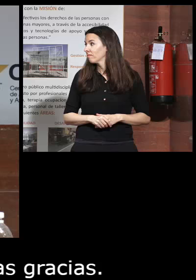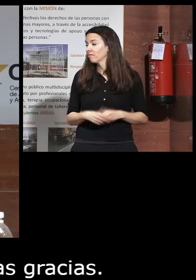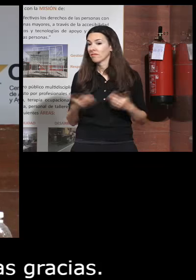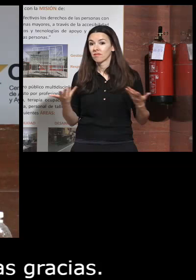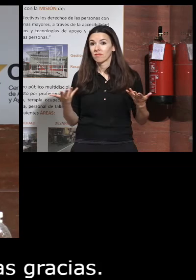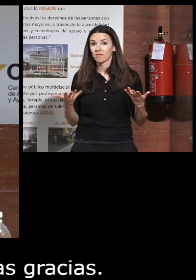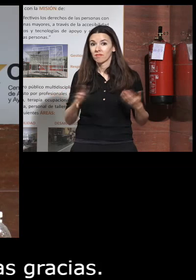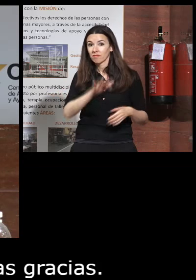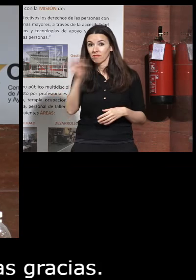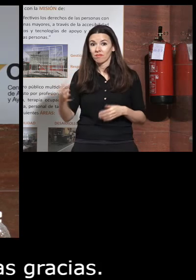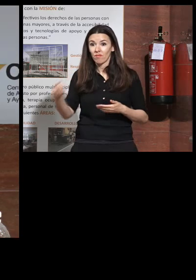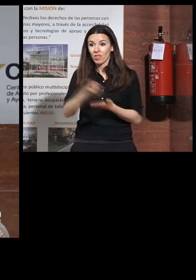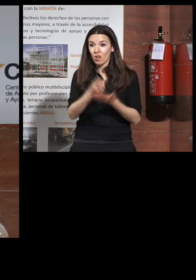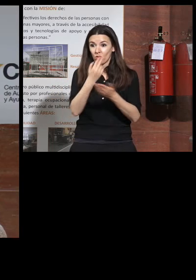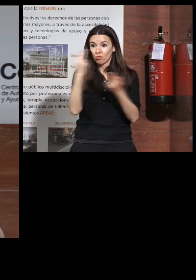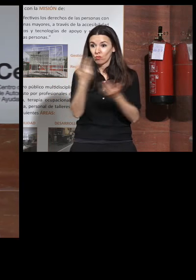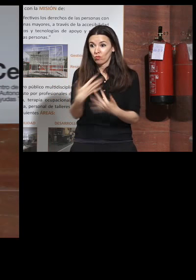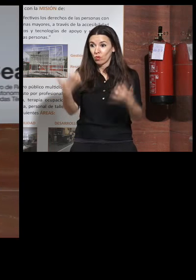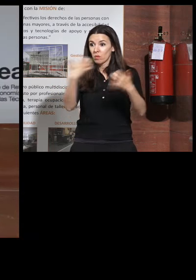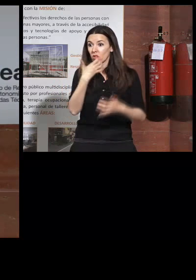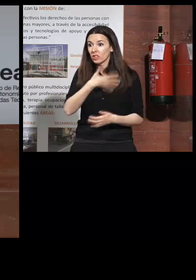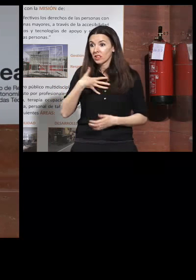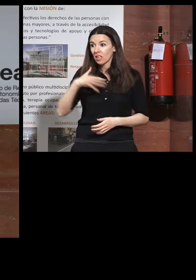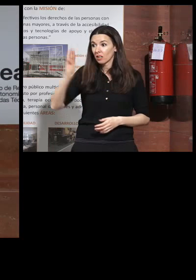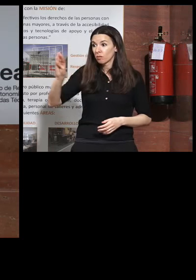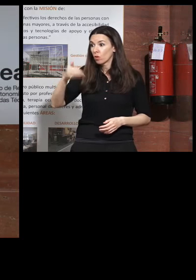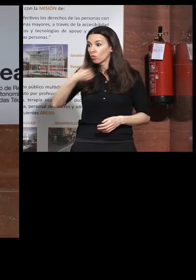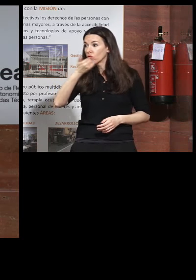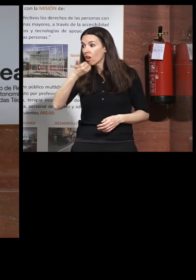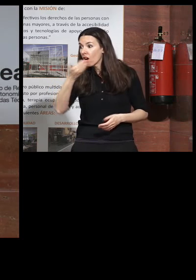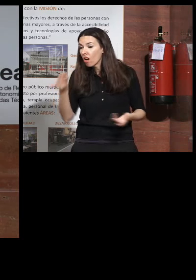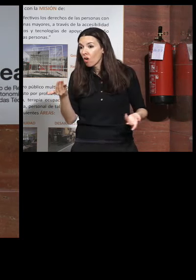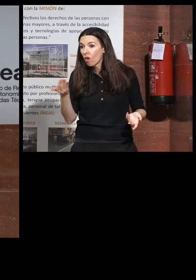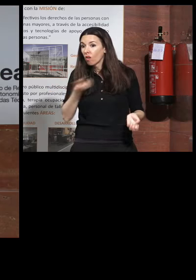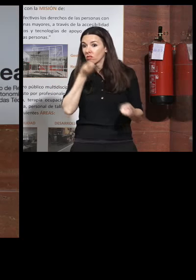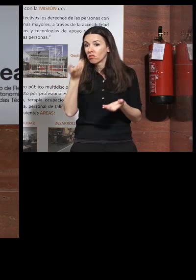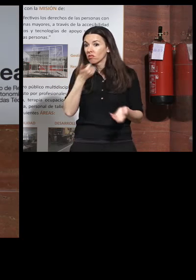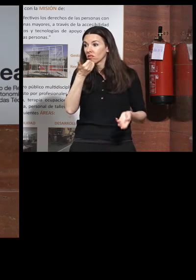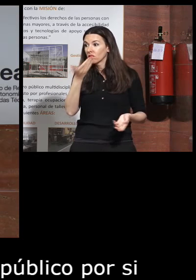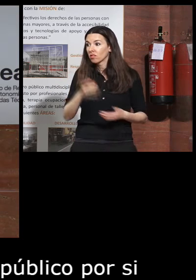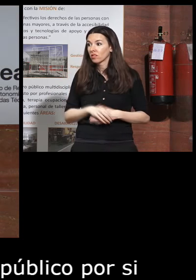doy la palabra otra vez al público por si alguien queréis hacer alguna pregunta o comentario